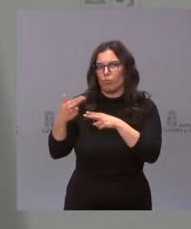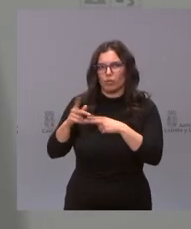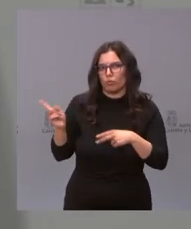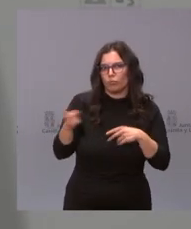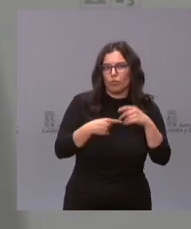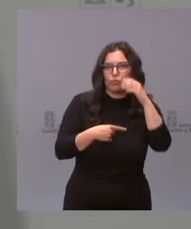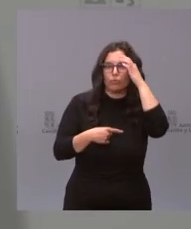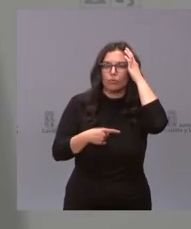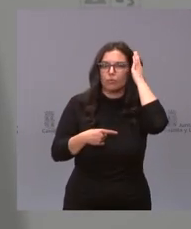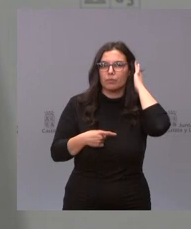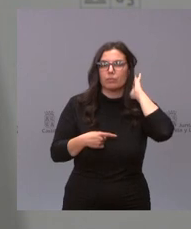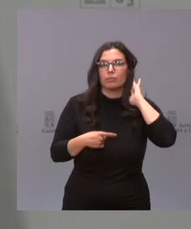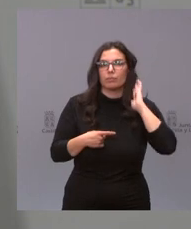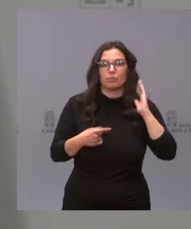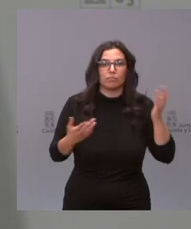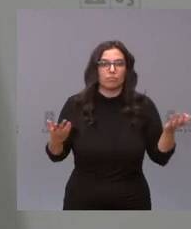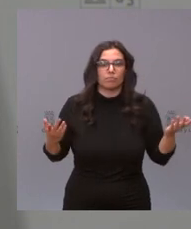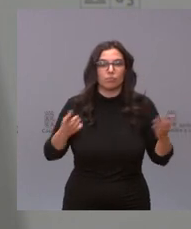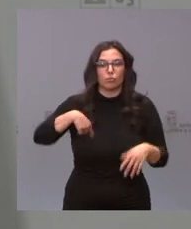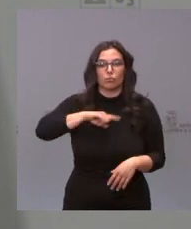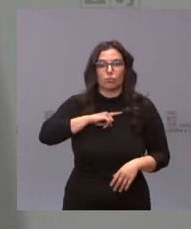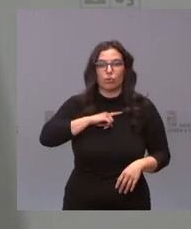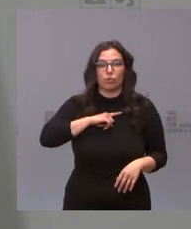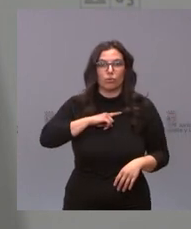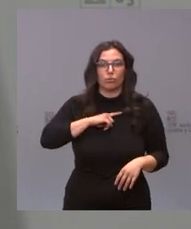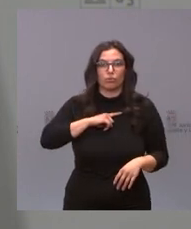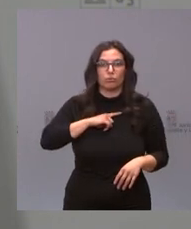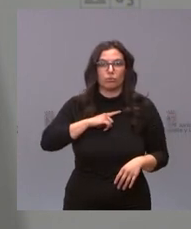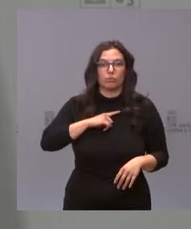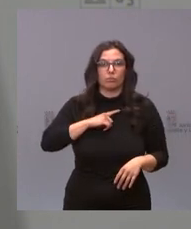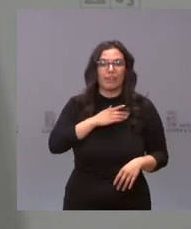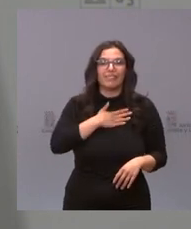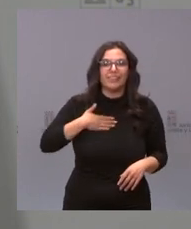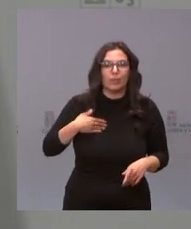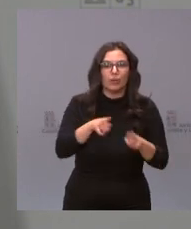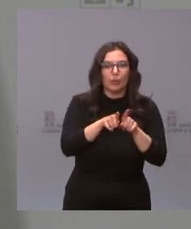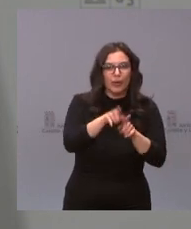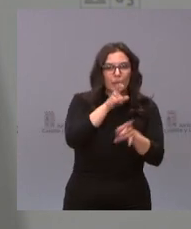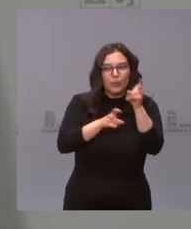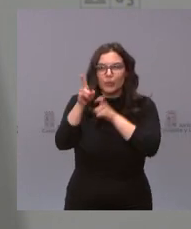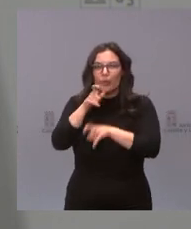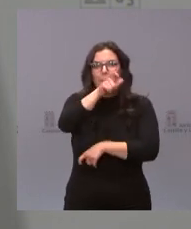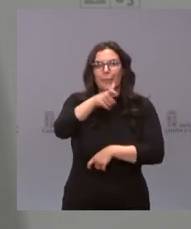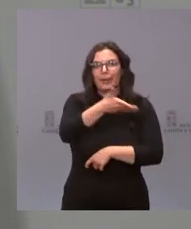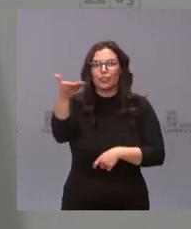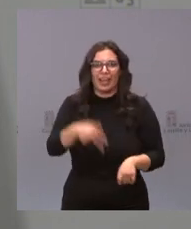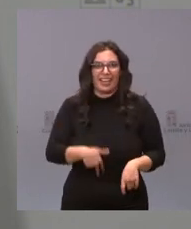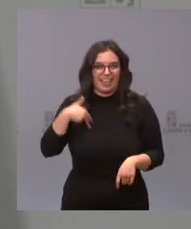y desde luego nuestra intención es seducir al mayor número posible de personas hablo ya